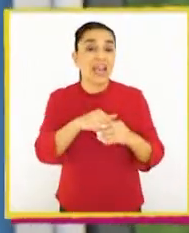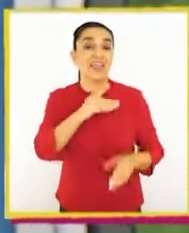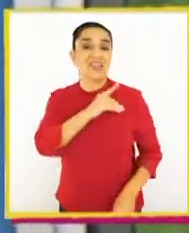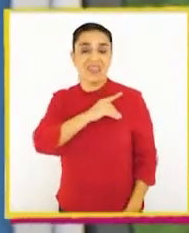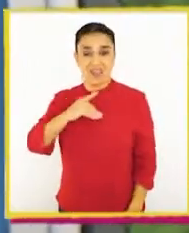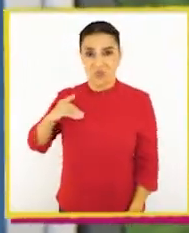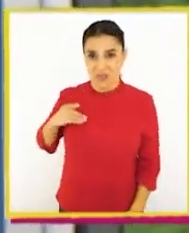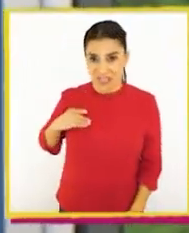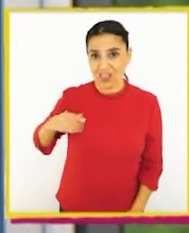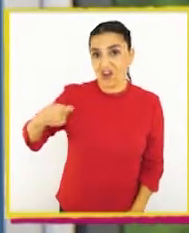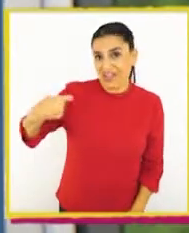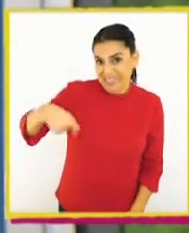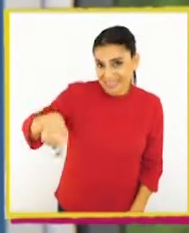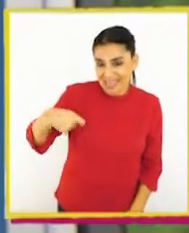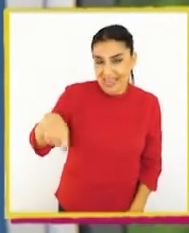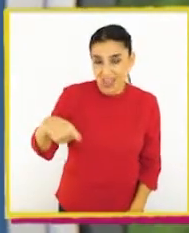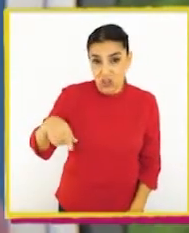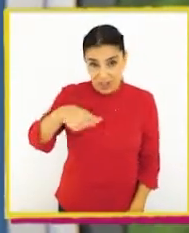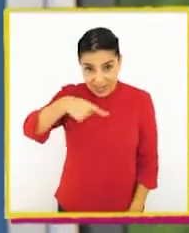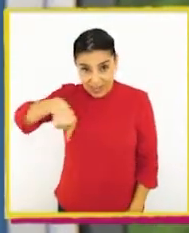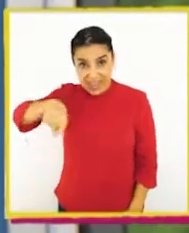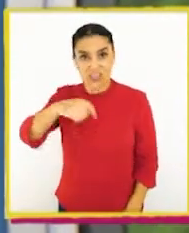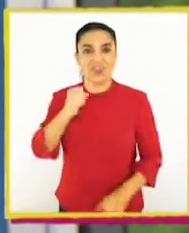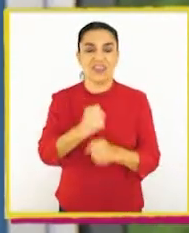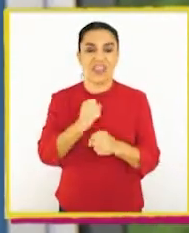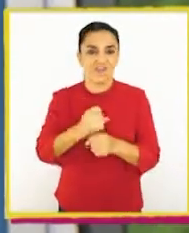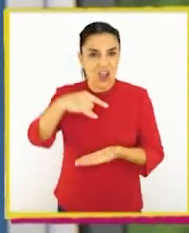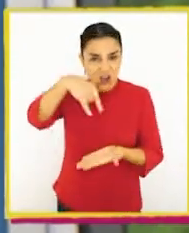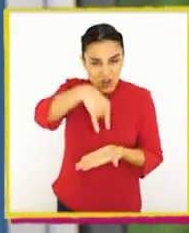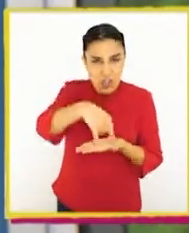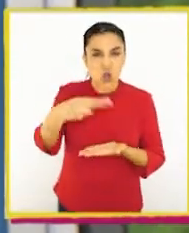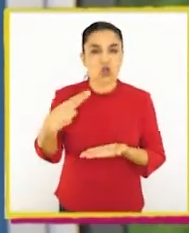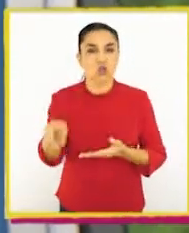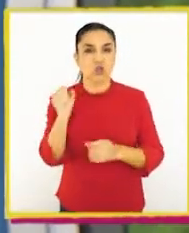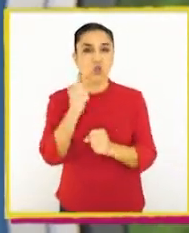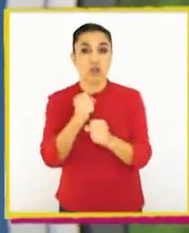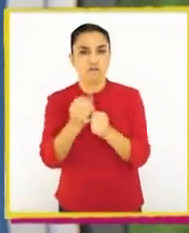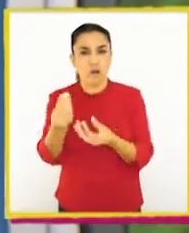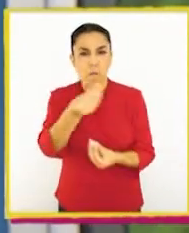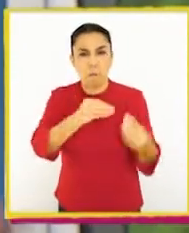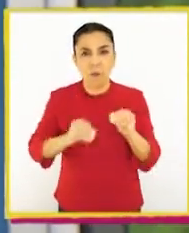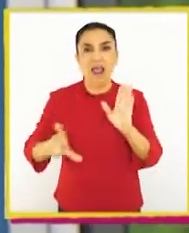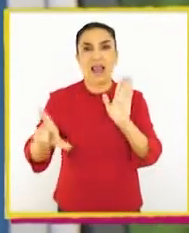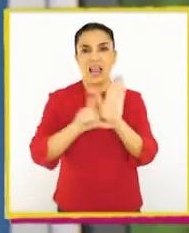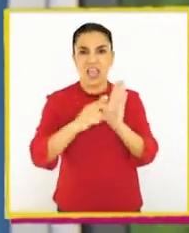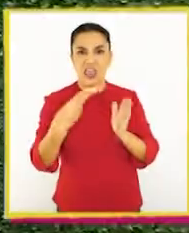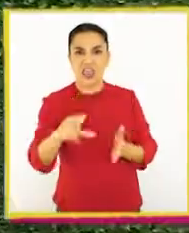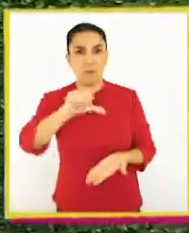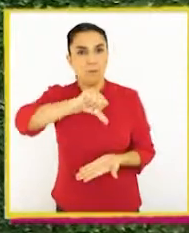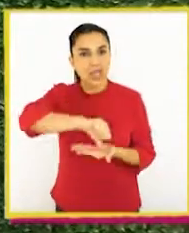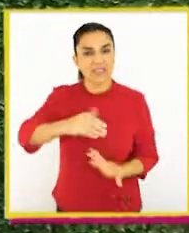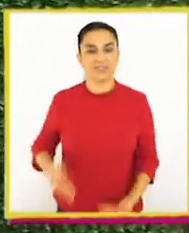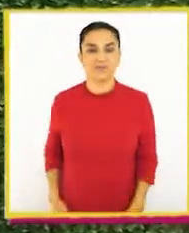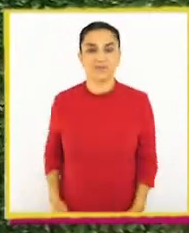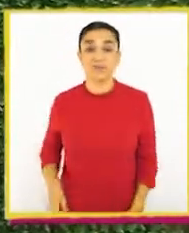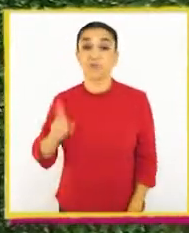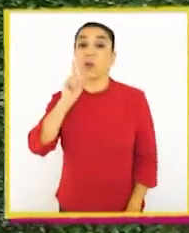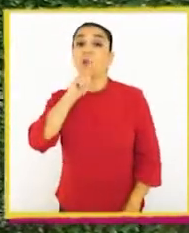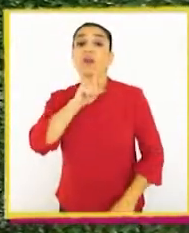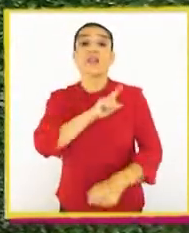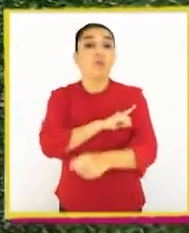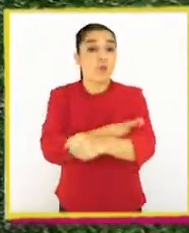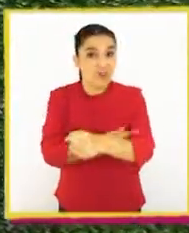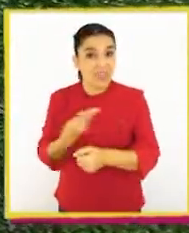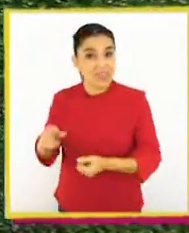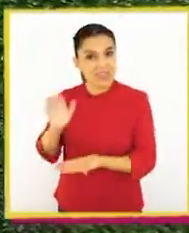diputados y senadores, quienes trabajan en el Congreso. Y su trabajo es hacer las leyes para el país. el último de los